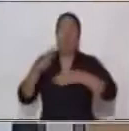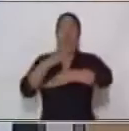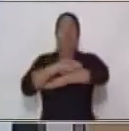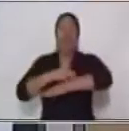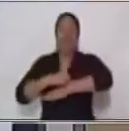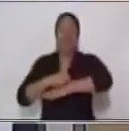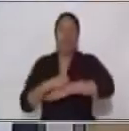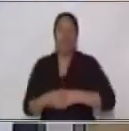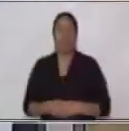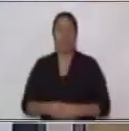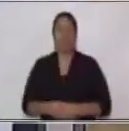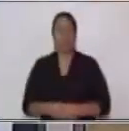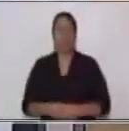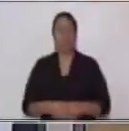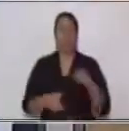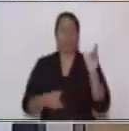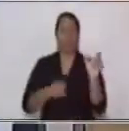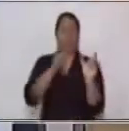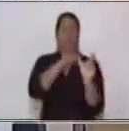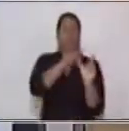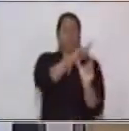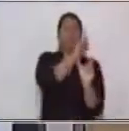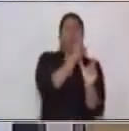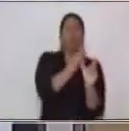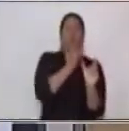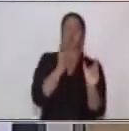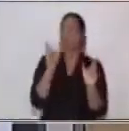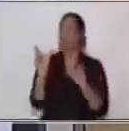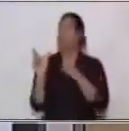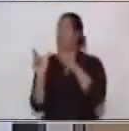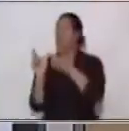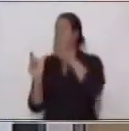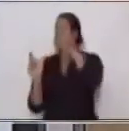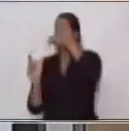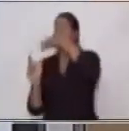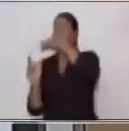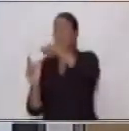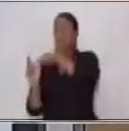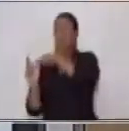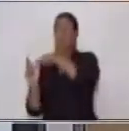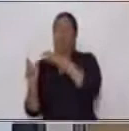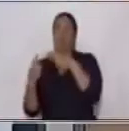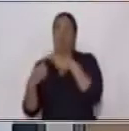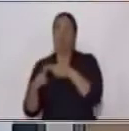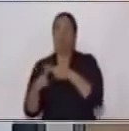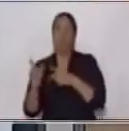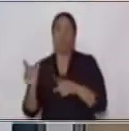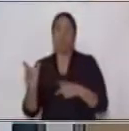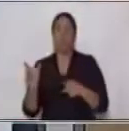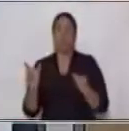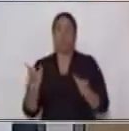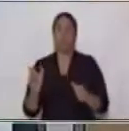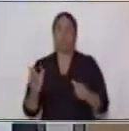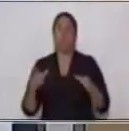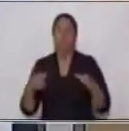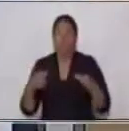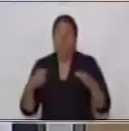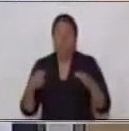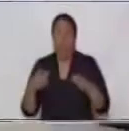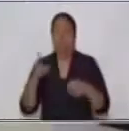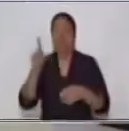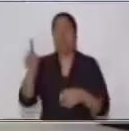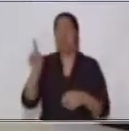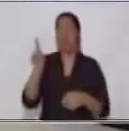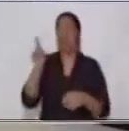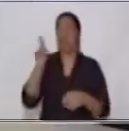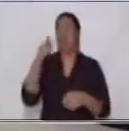sujeto y el predicado comienza aquí es bebida por el gato tenemos un verbo ser